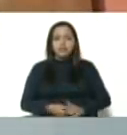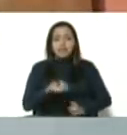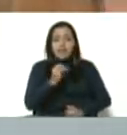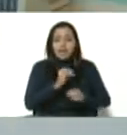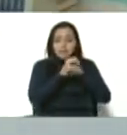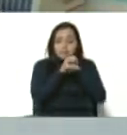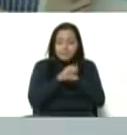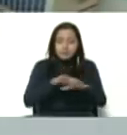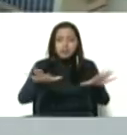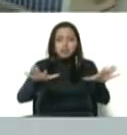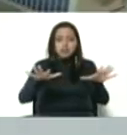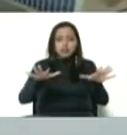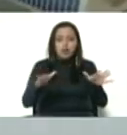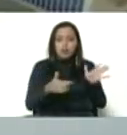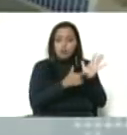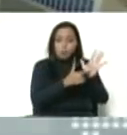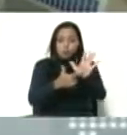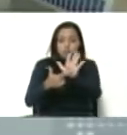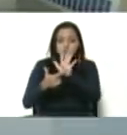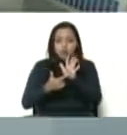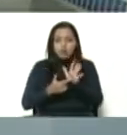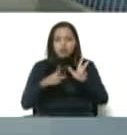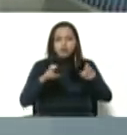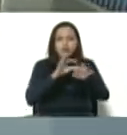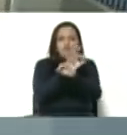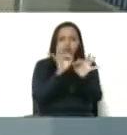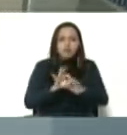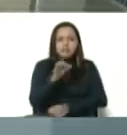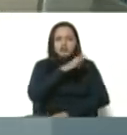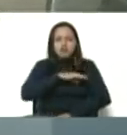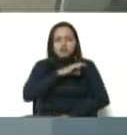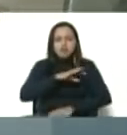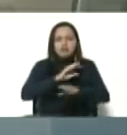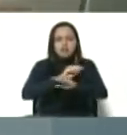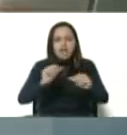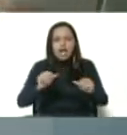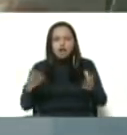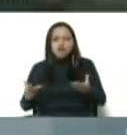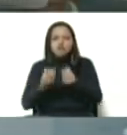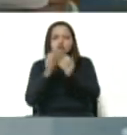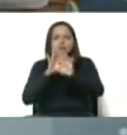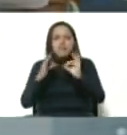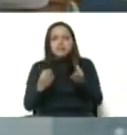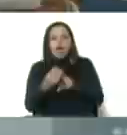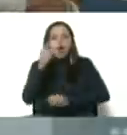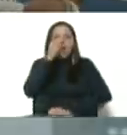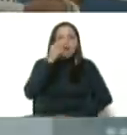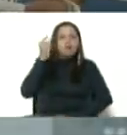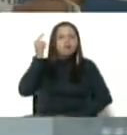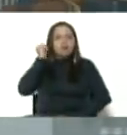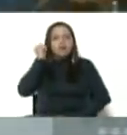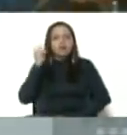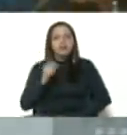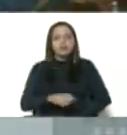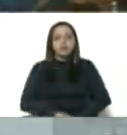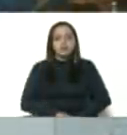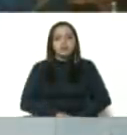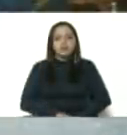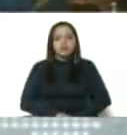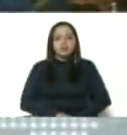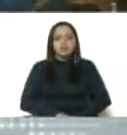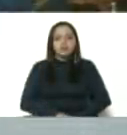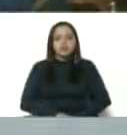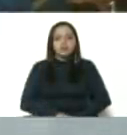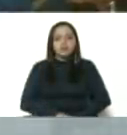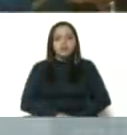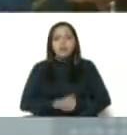y modelando una nueva situación social, territorial, con la familia, con el hombre, con la mujer, donde lo que